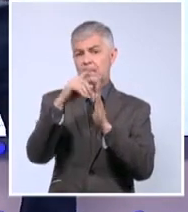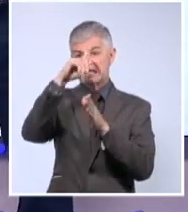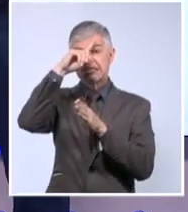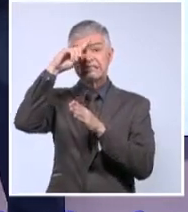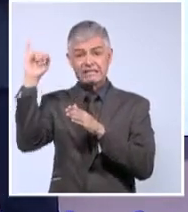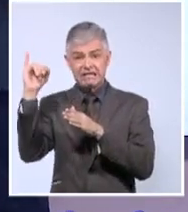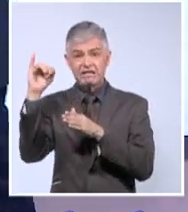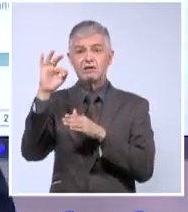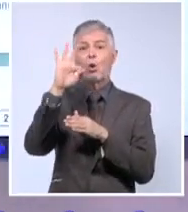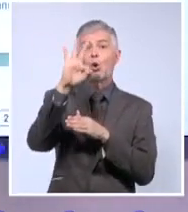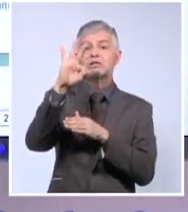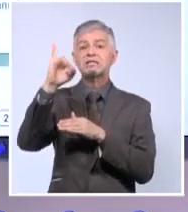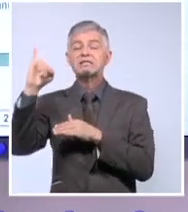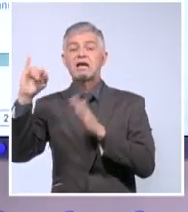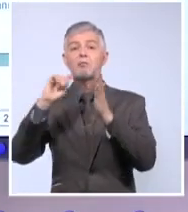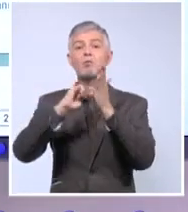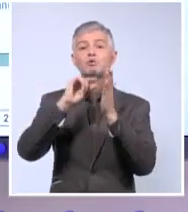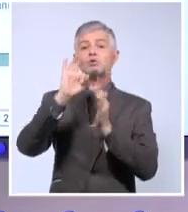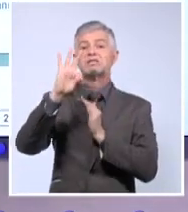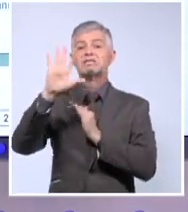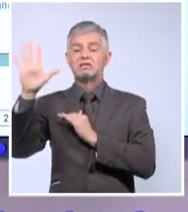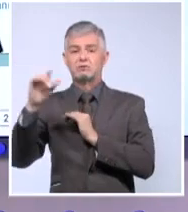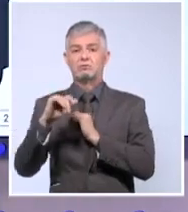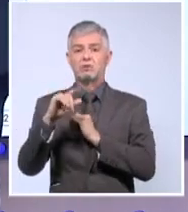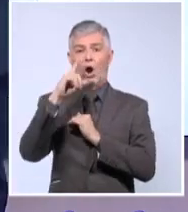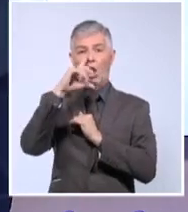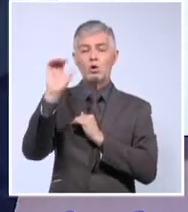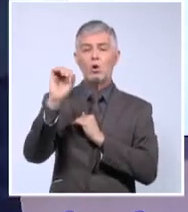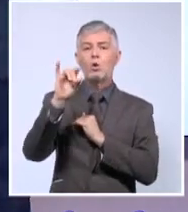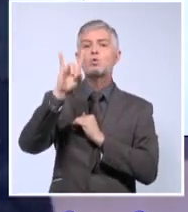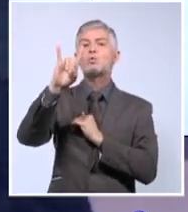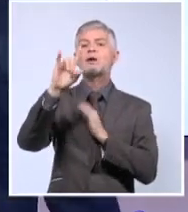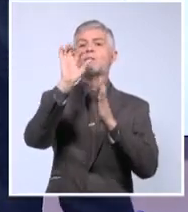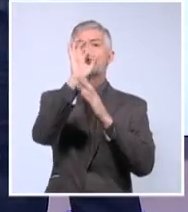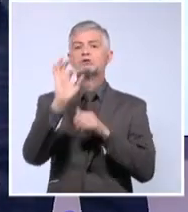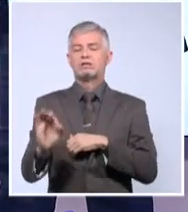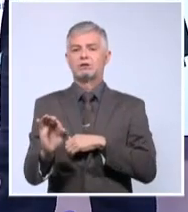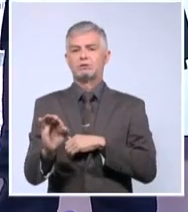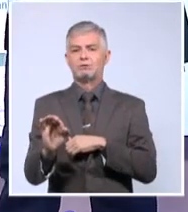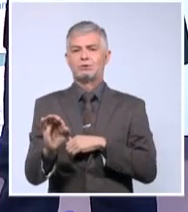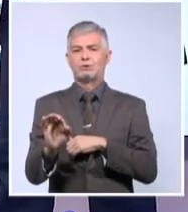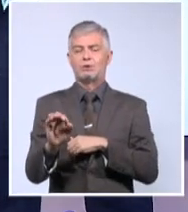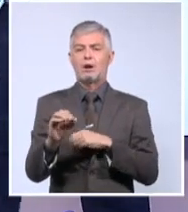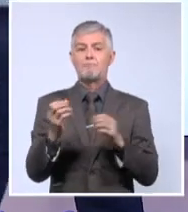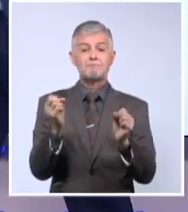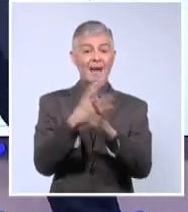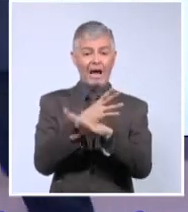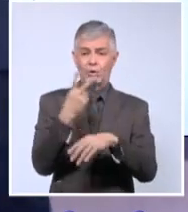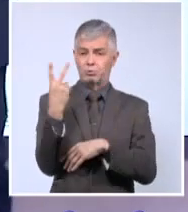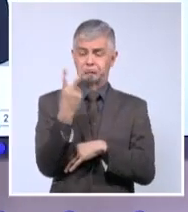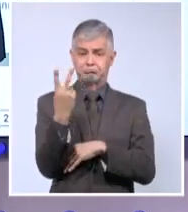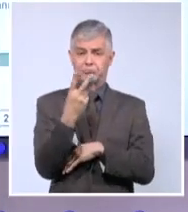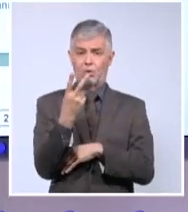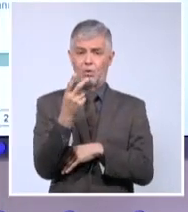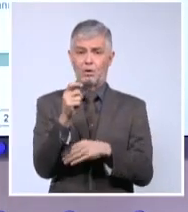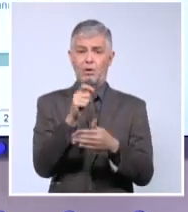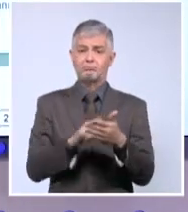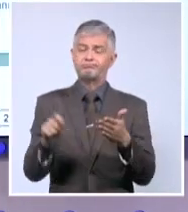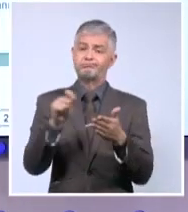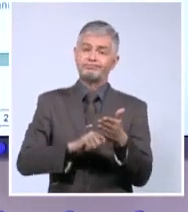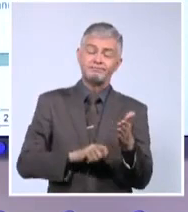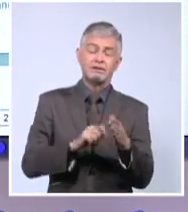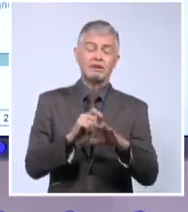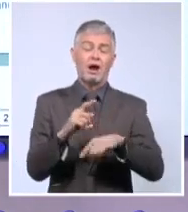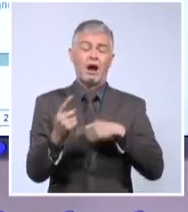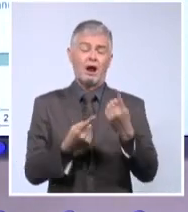.85. ¿Cuántos votaron por el no? 9%. En blanco, 2. Anulados, 1.62. ¿Qué nos